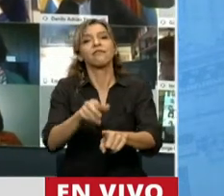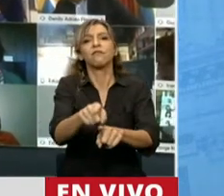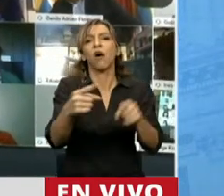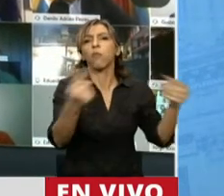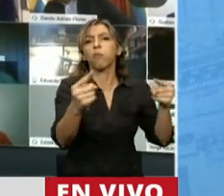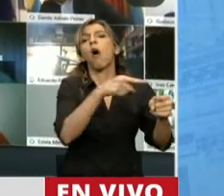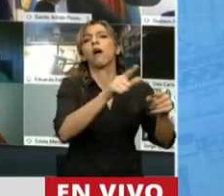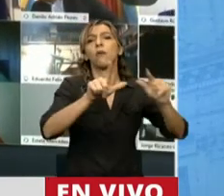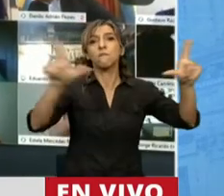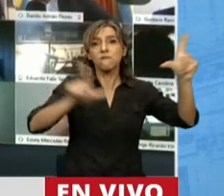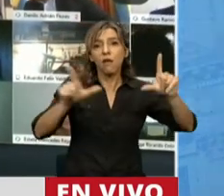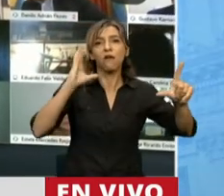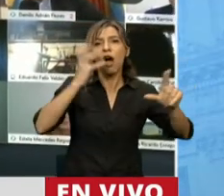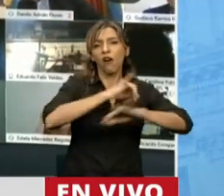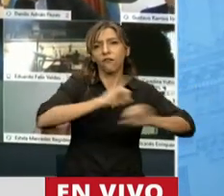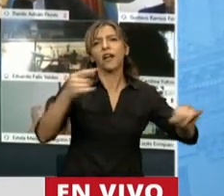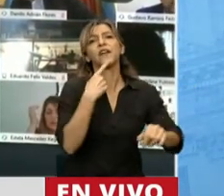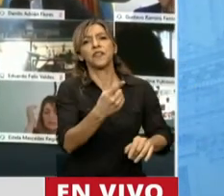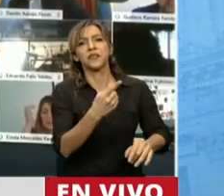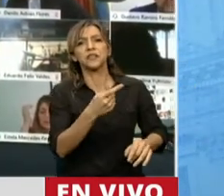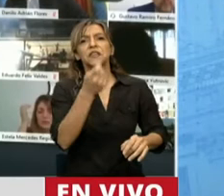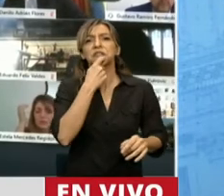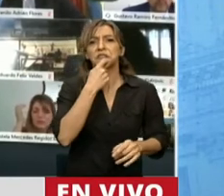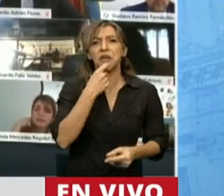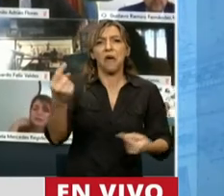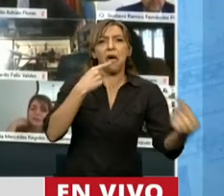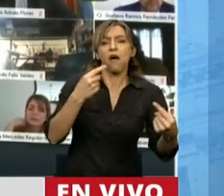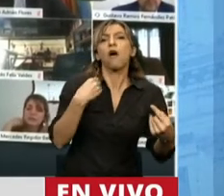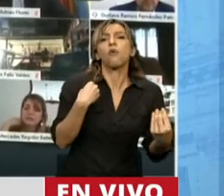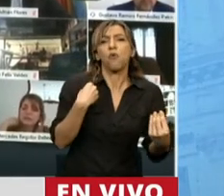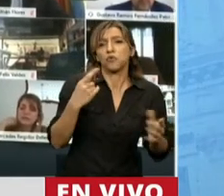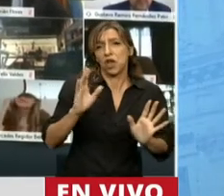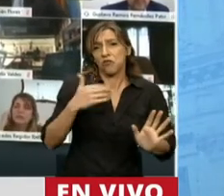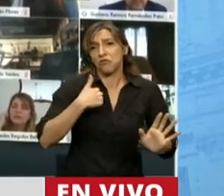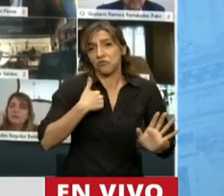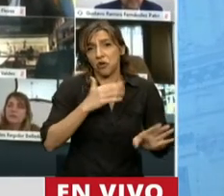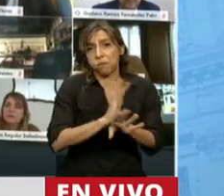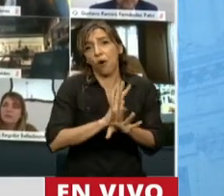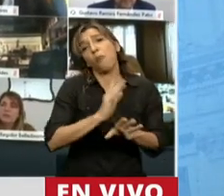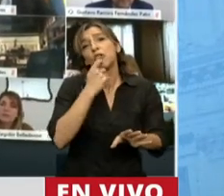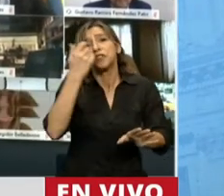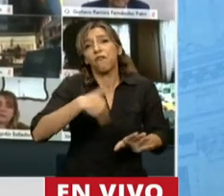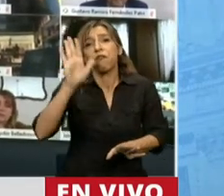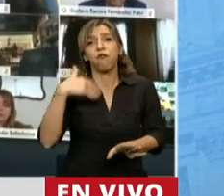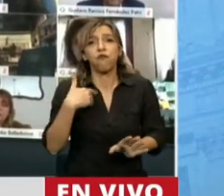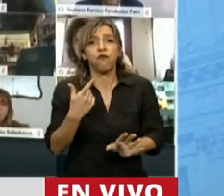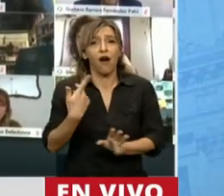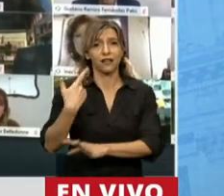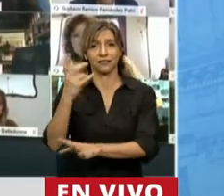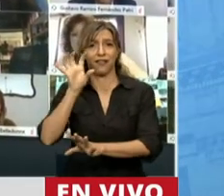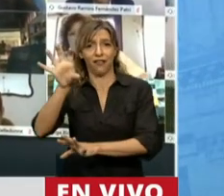tener la suma del poder público en realidad me tratan como si yo fuera Gildo Infrán y a Mendoza como si fuera Formosa.